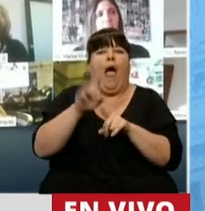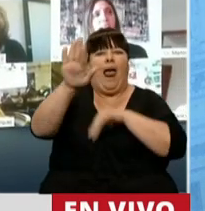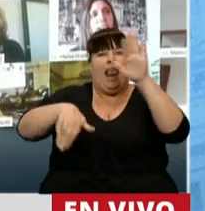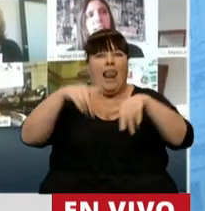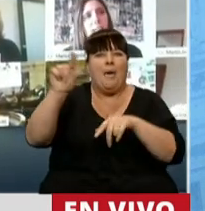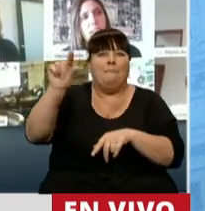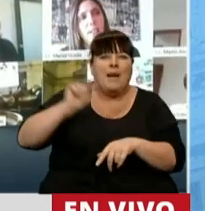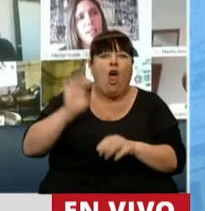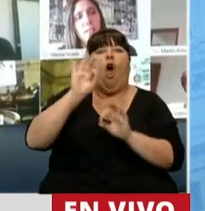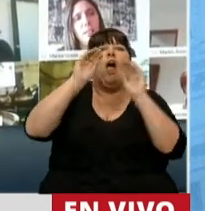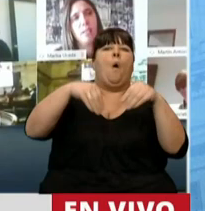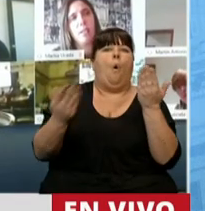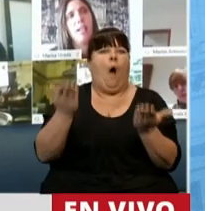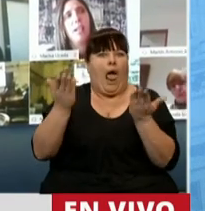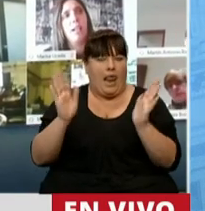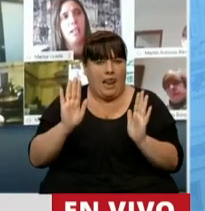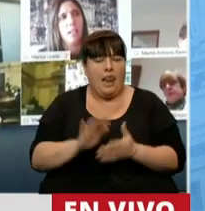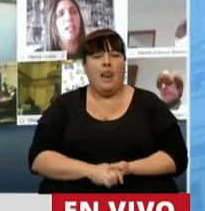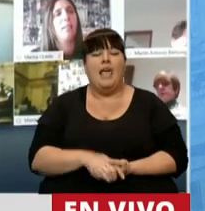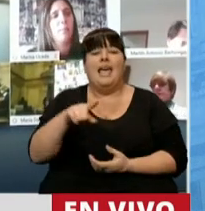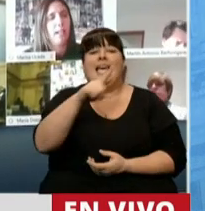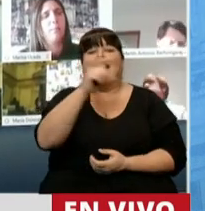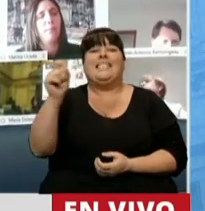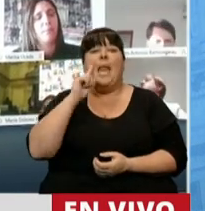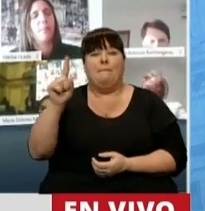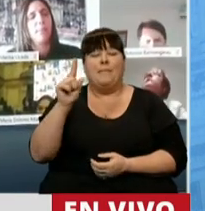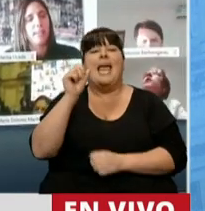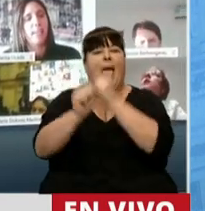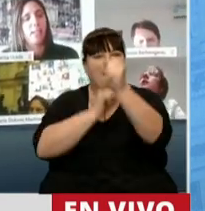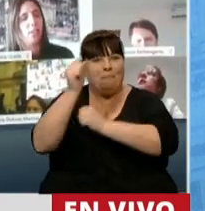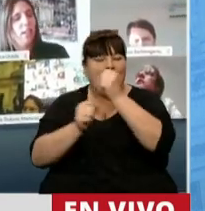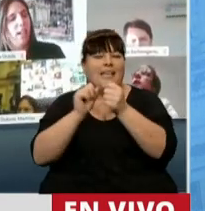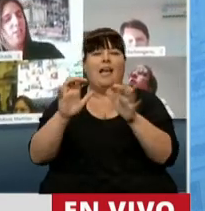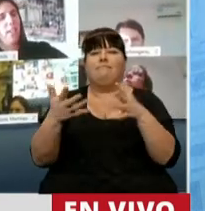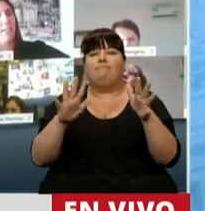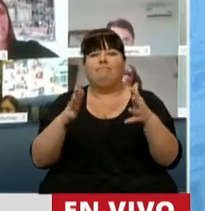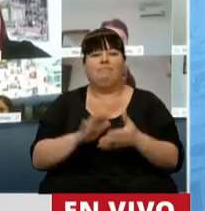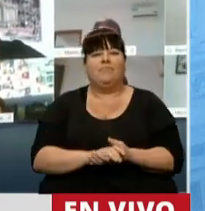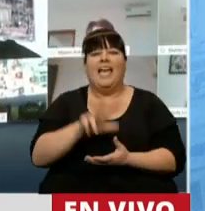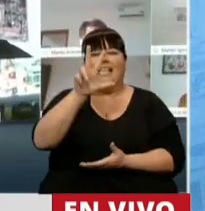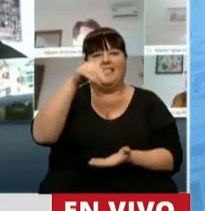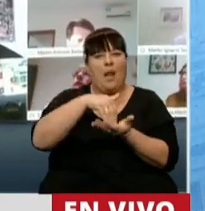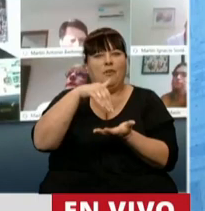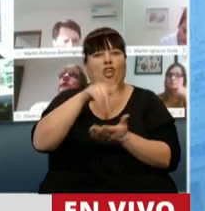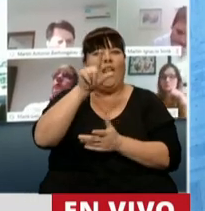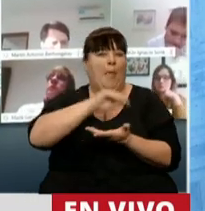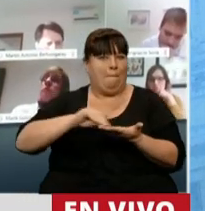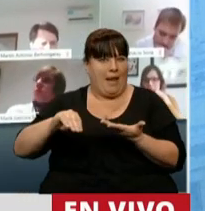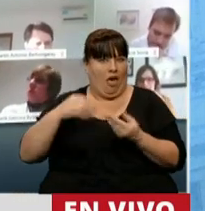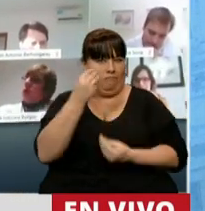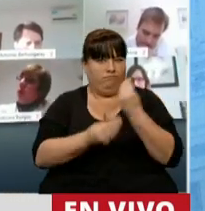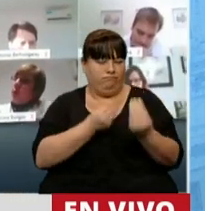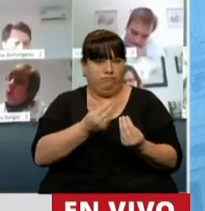concurso o de quiebra. Estas 100.000 empresas tienen alrededor de 3 millones de trabajadores.